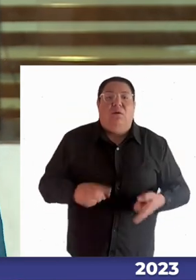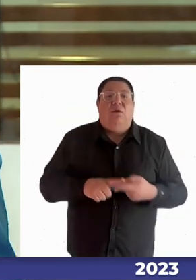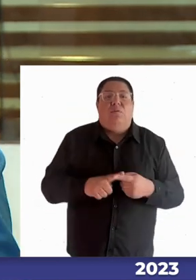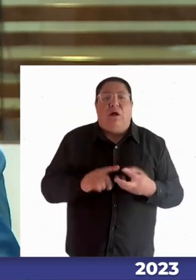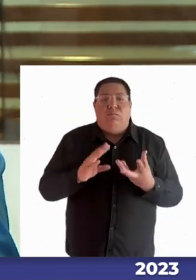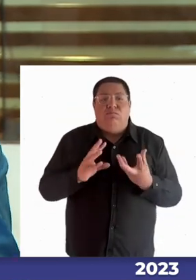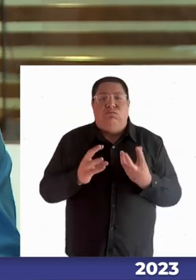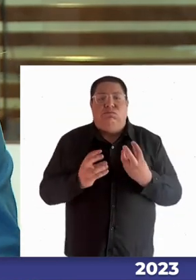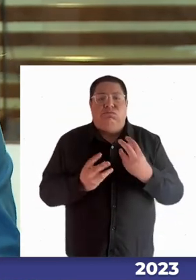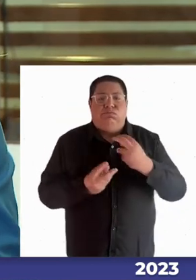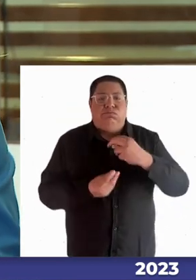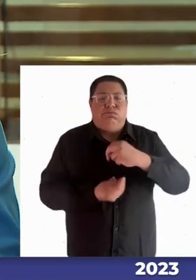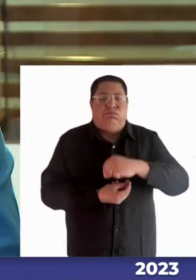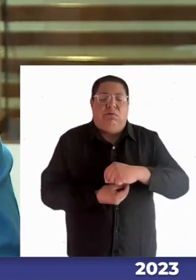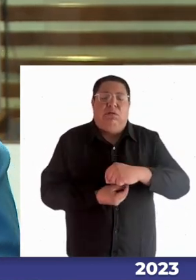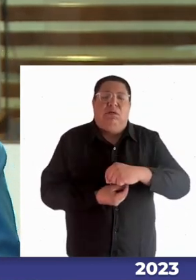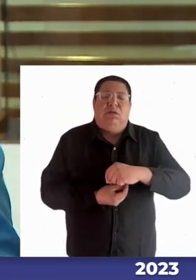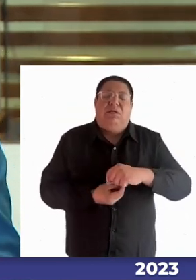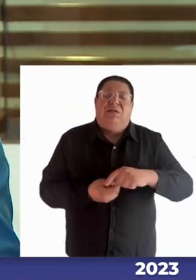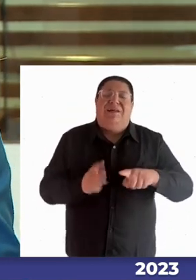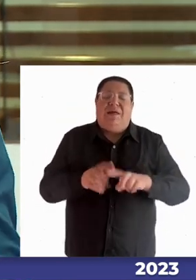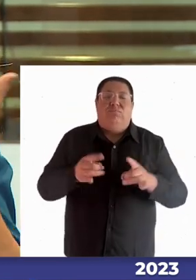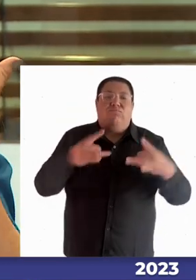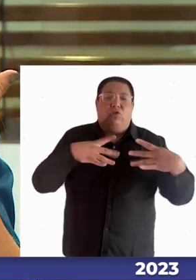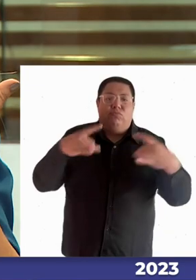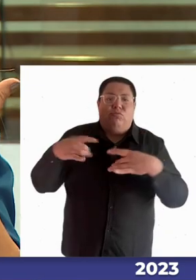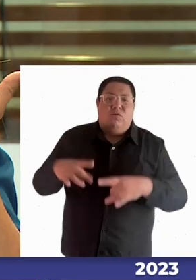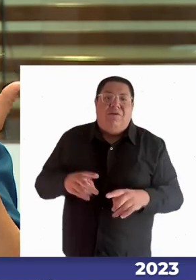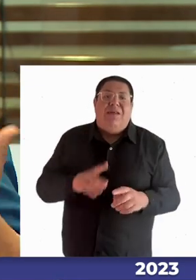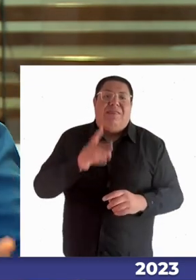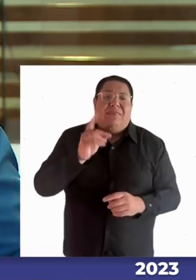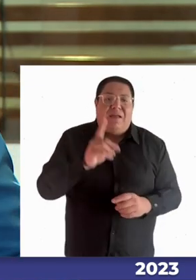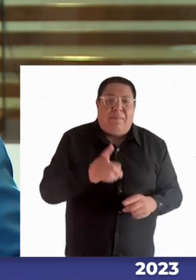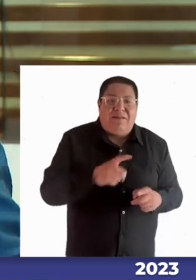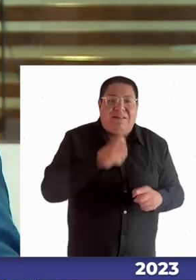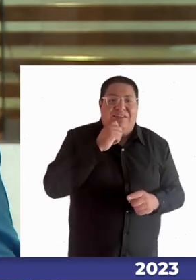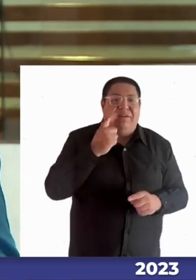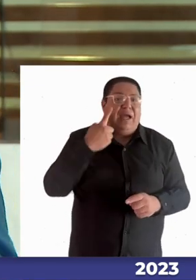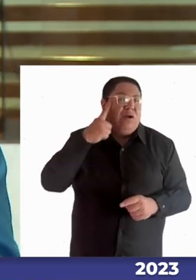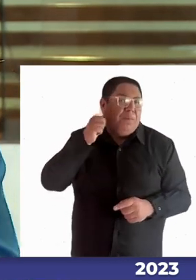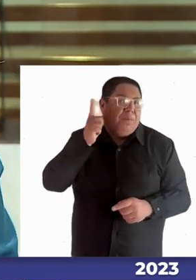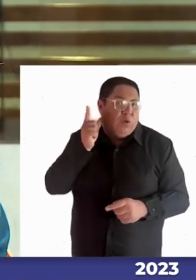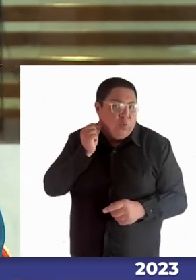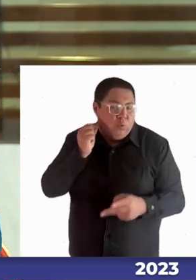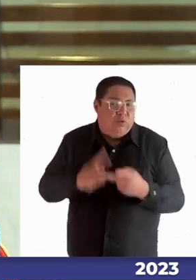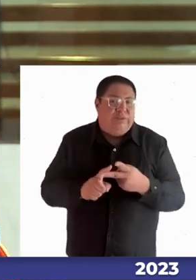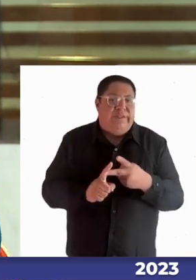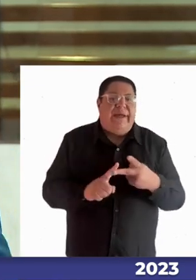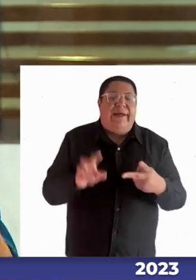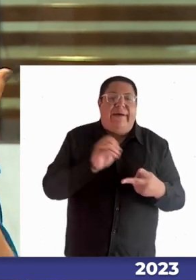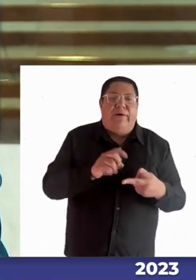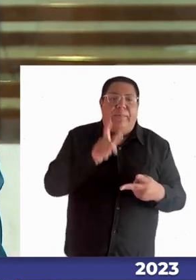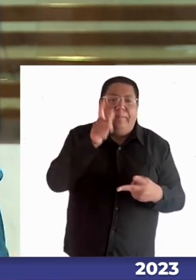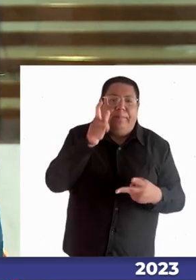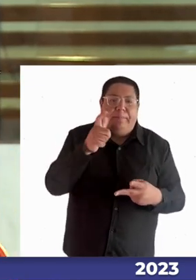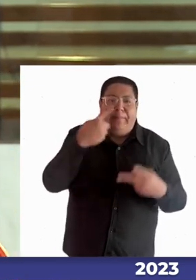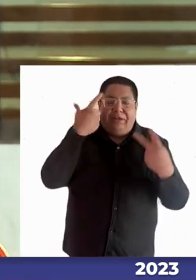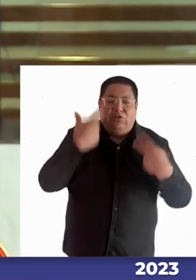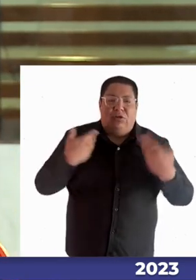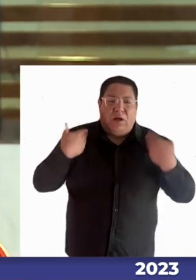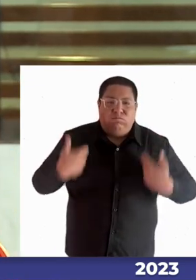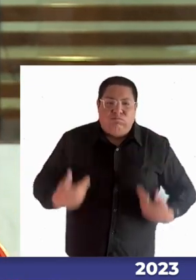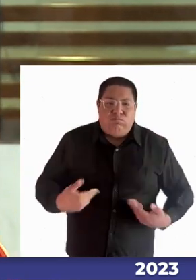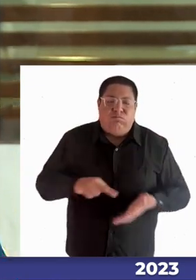impulsando algún tipo de discapacidad de distinto ámbito ya sea hipoacusia o problemas de movilidad problemas de demensa